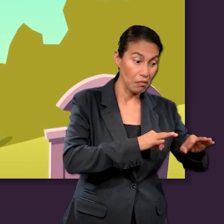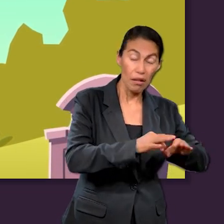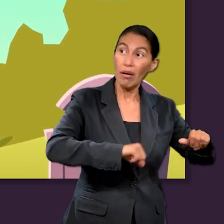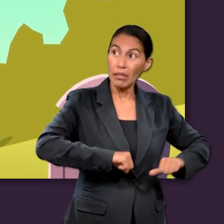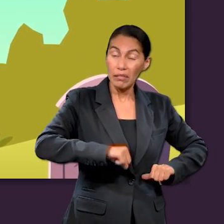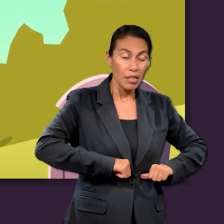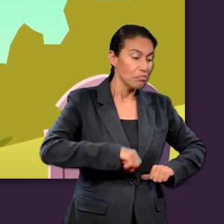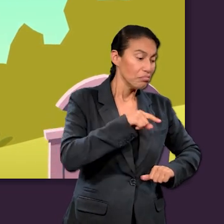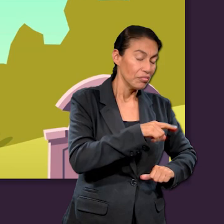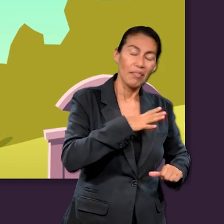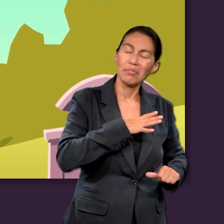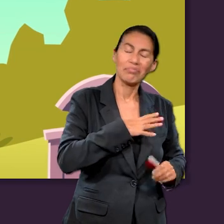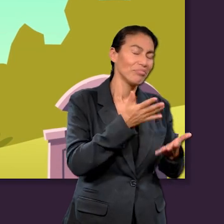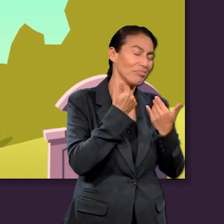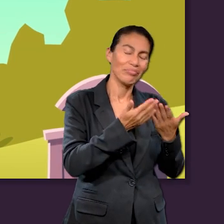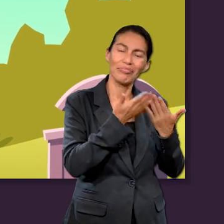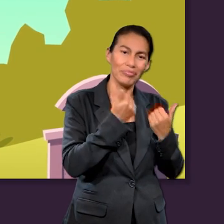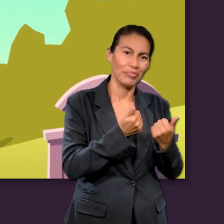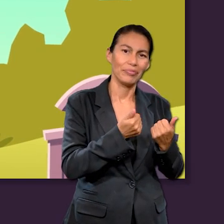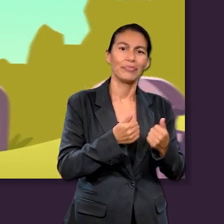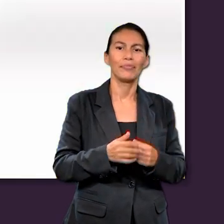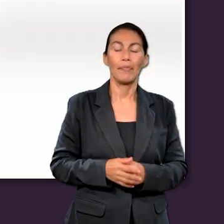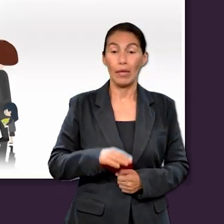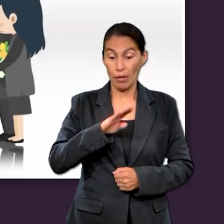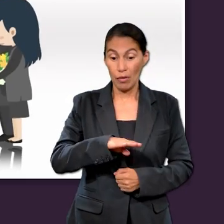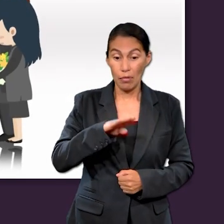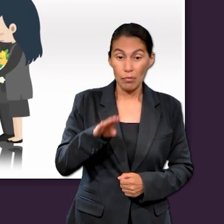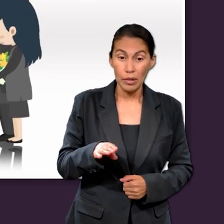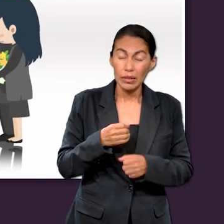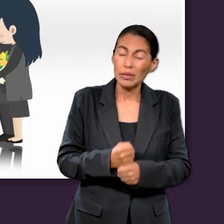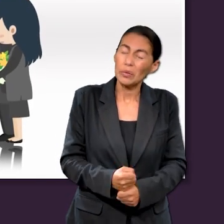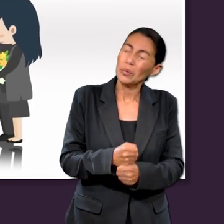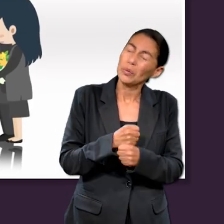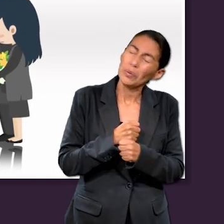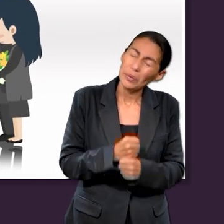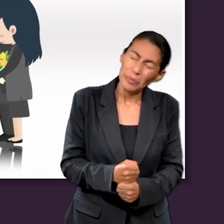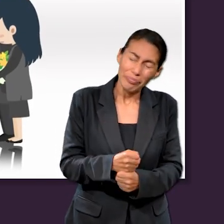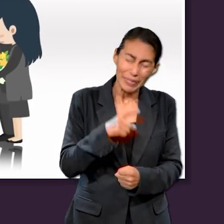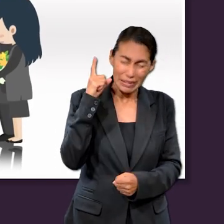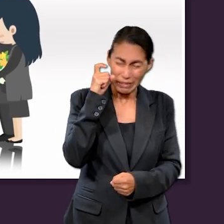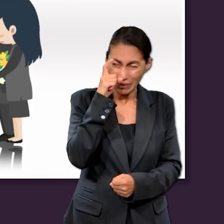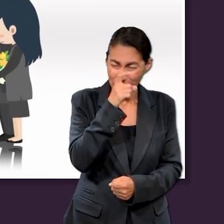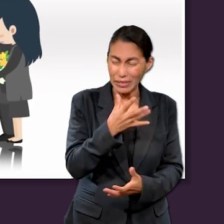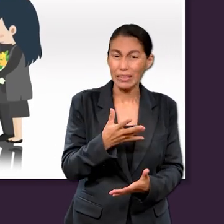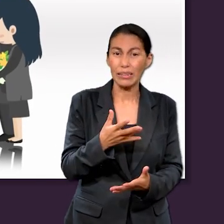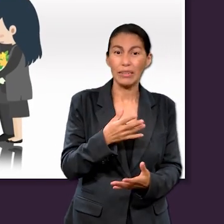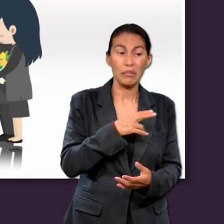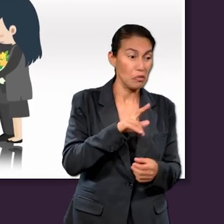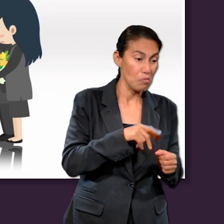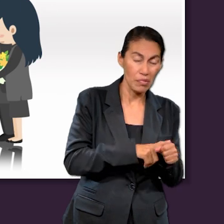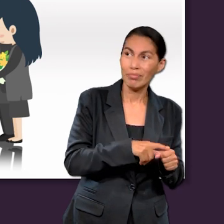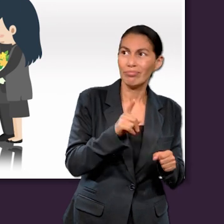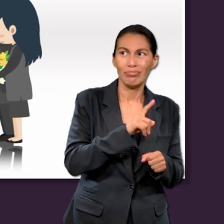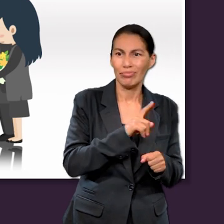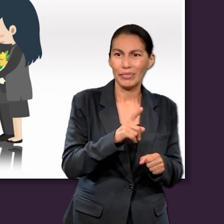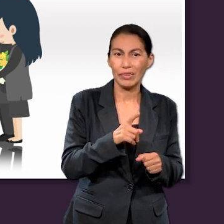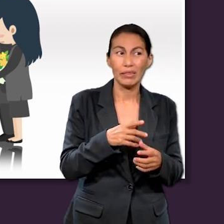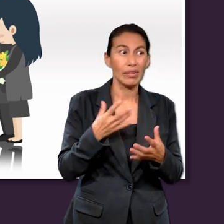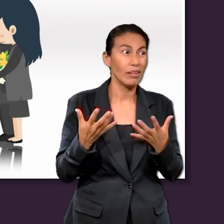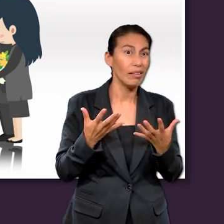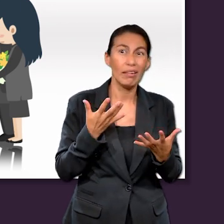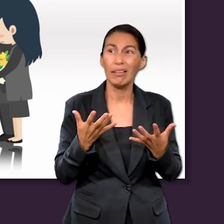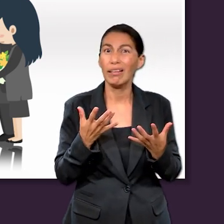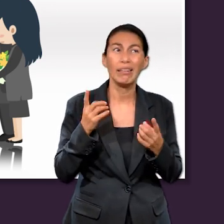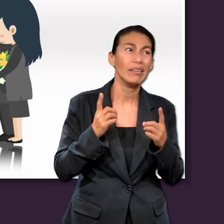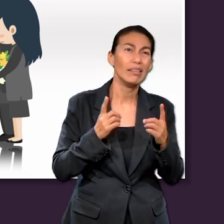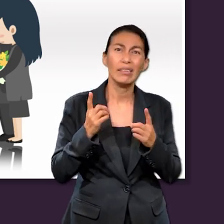en el Sheol. Eclesiastes 9.10 La muerte es deprimente, fría y antinatural. Roba